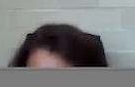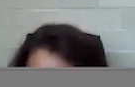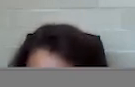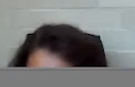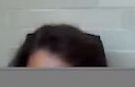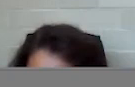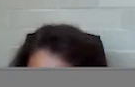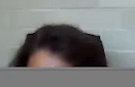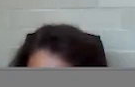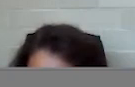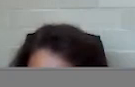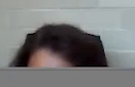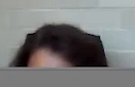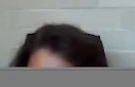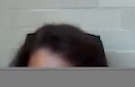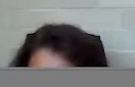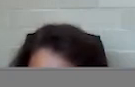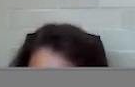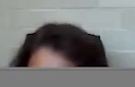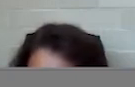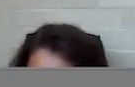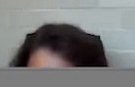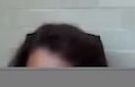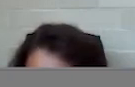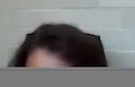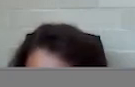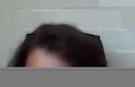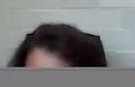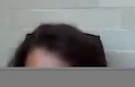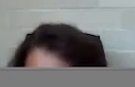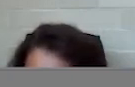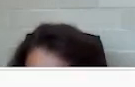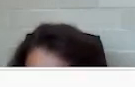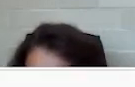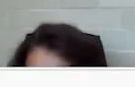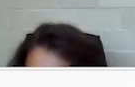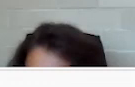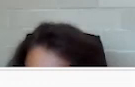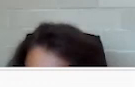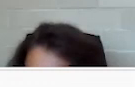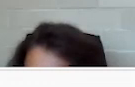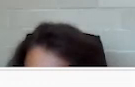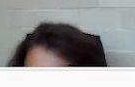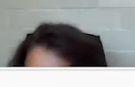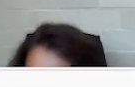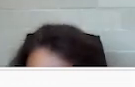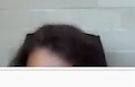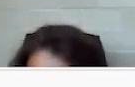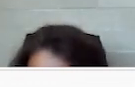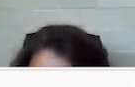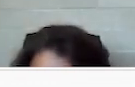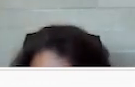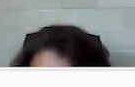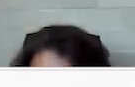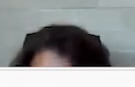porque les va a permitir a ustedes ver siempre en todo momento en qué etapa está su trámite. Lo que vamos a hacer en este momento es,